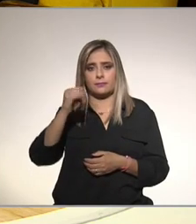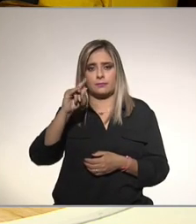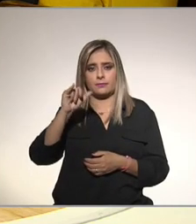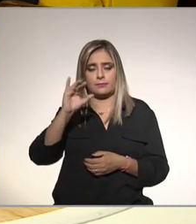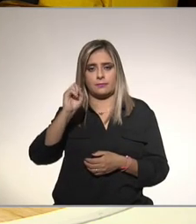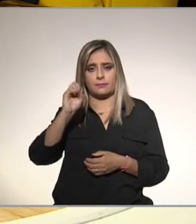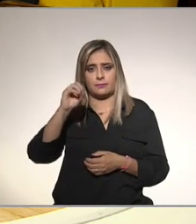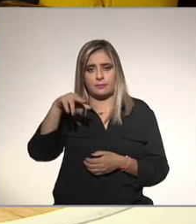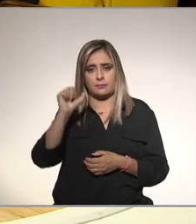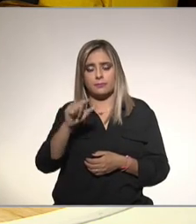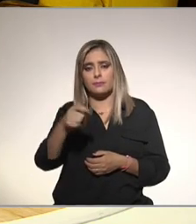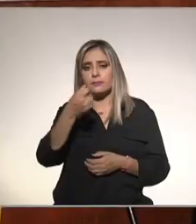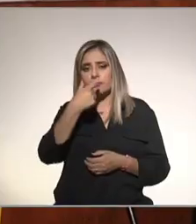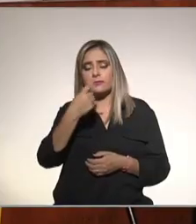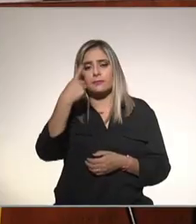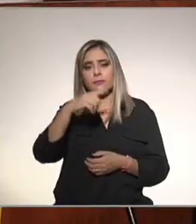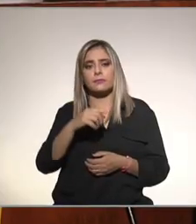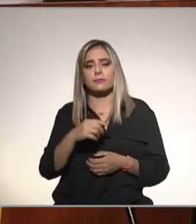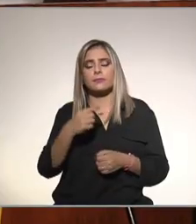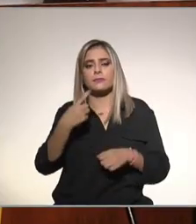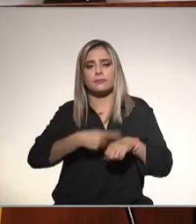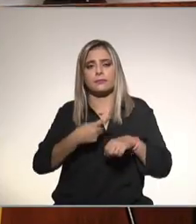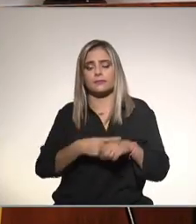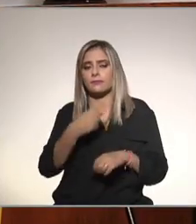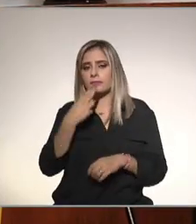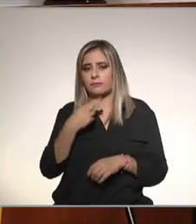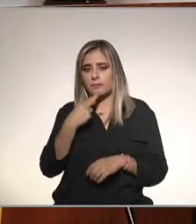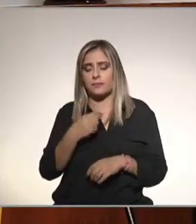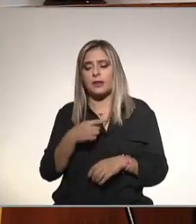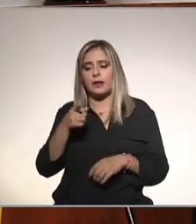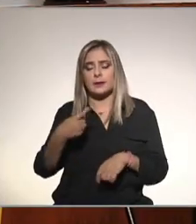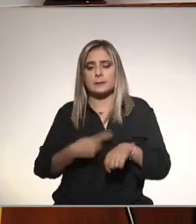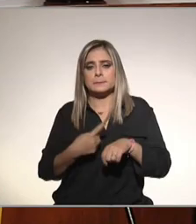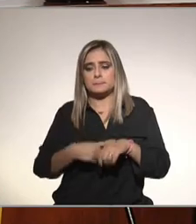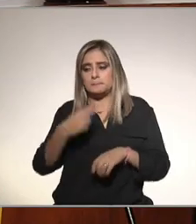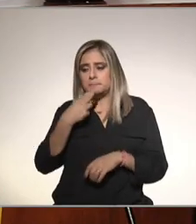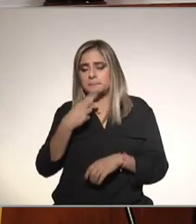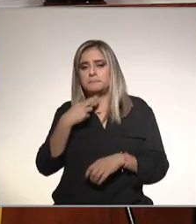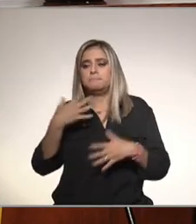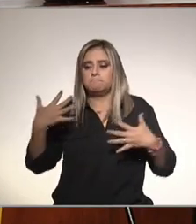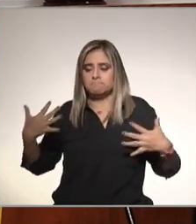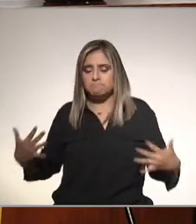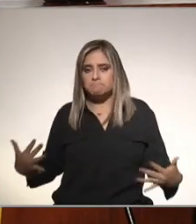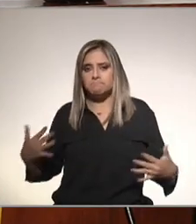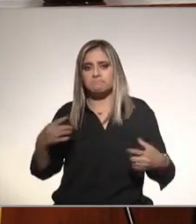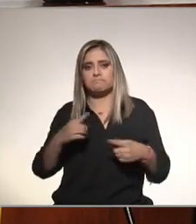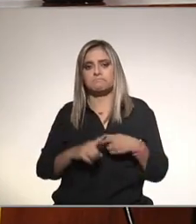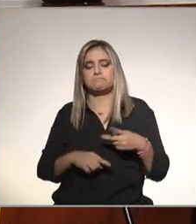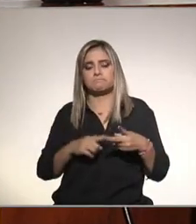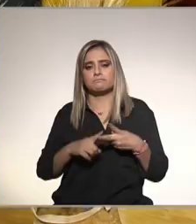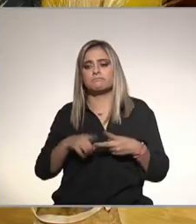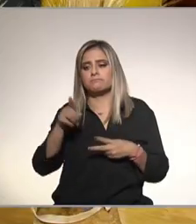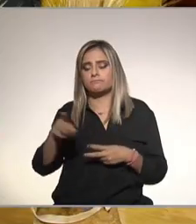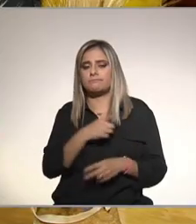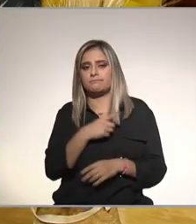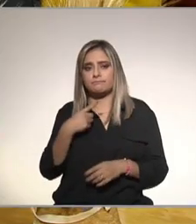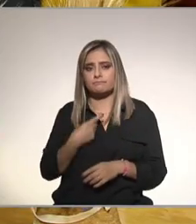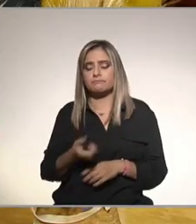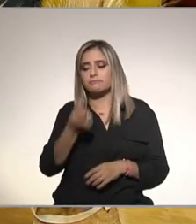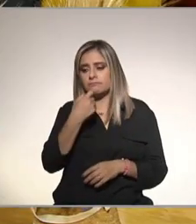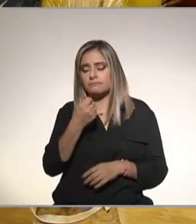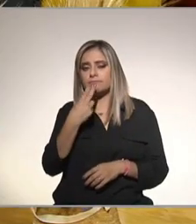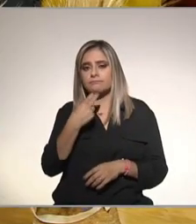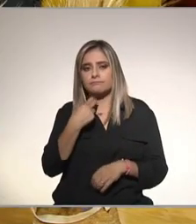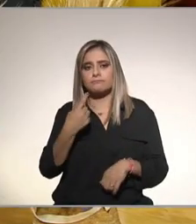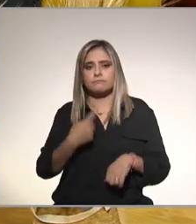medicamento que se utiliza para diabetes y en el contexto de un paciente diabético con sobrepeso que tenemos que optimizar el tratamiento para la